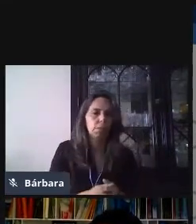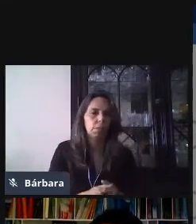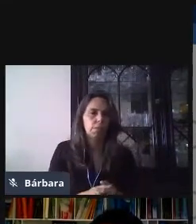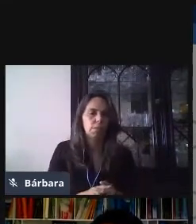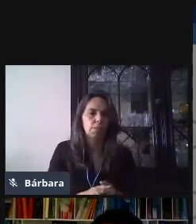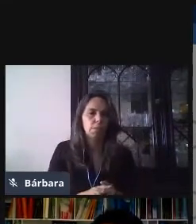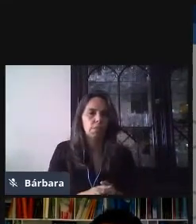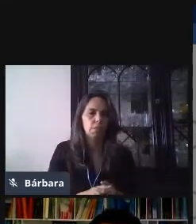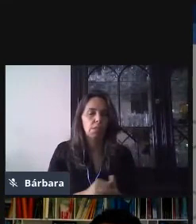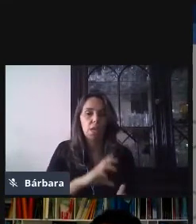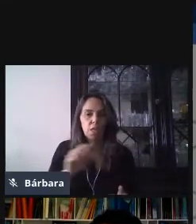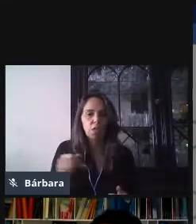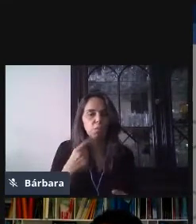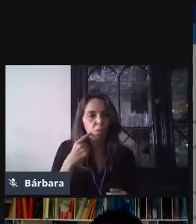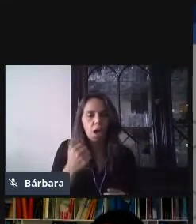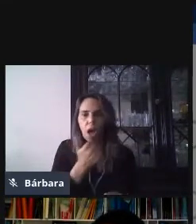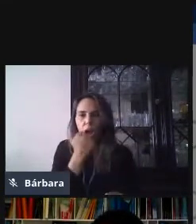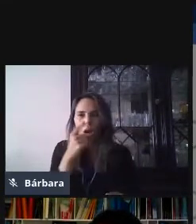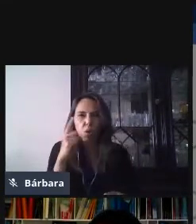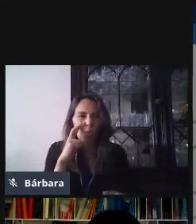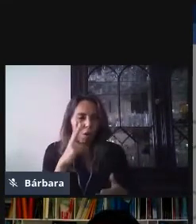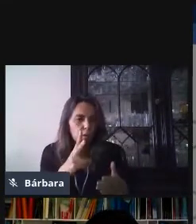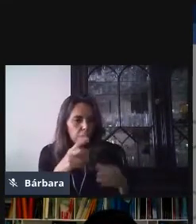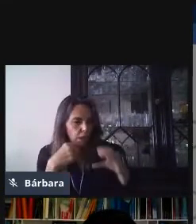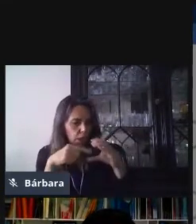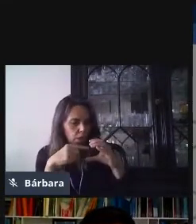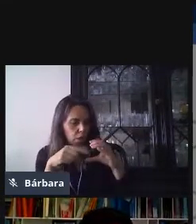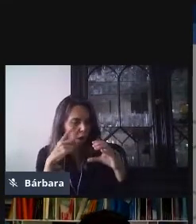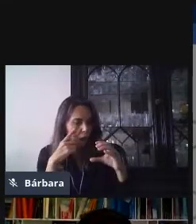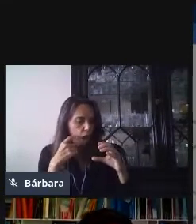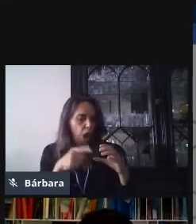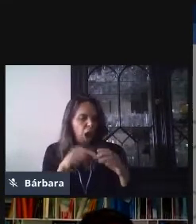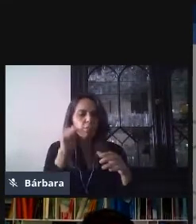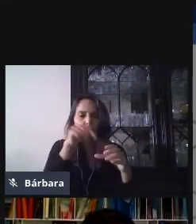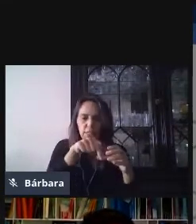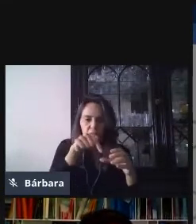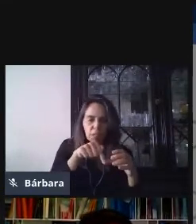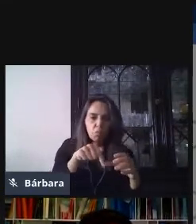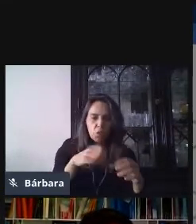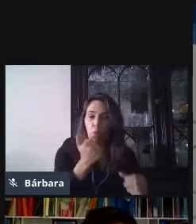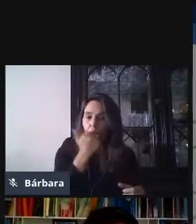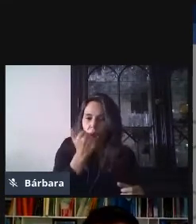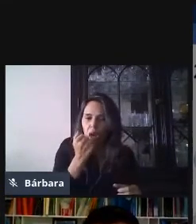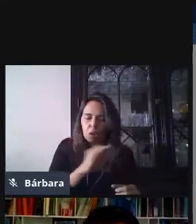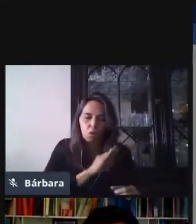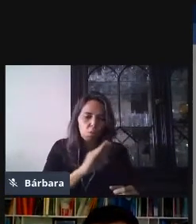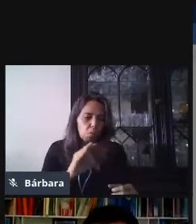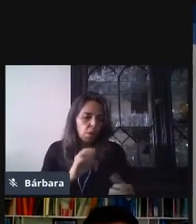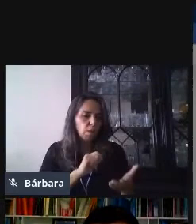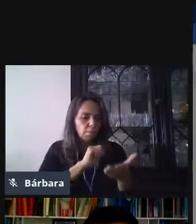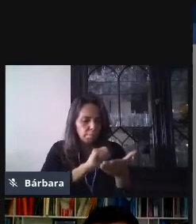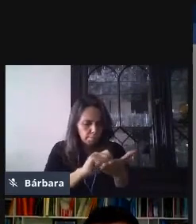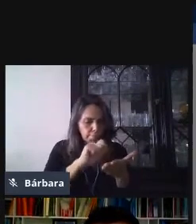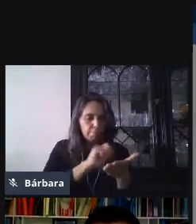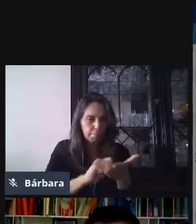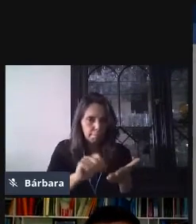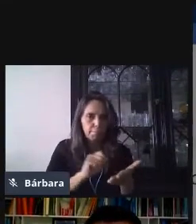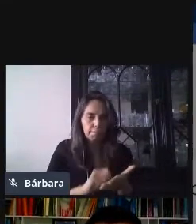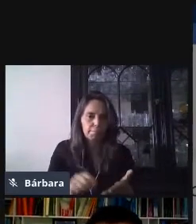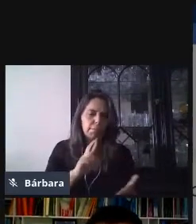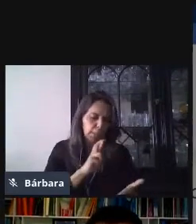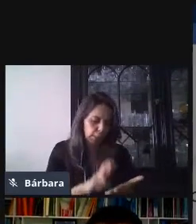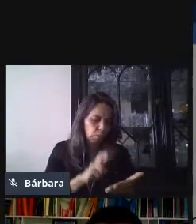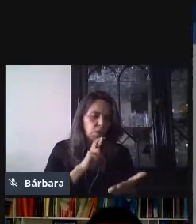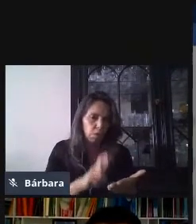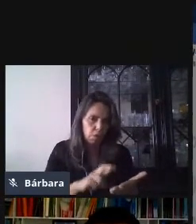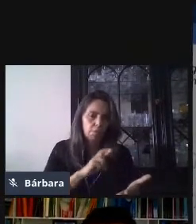notificación, ahí mismo lo puede contestar sin necesidad de irse al formulario directamente. Bien, y